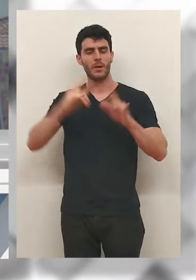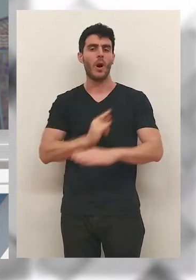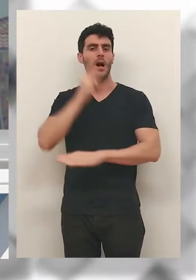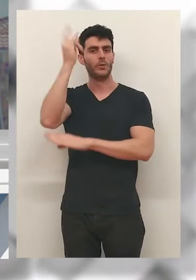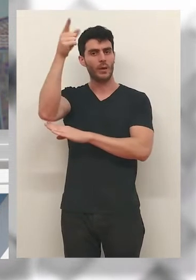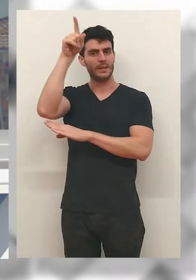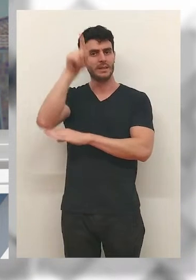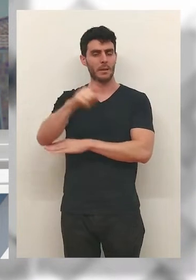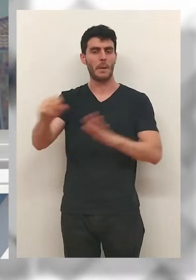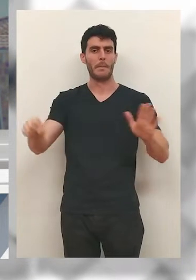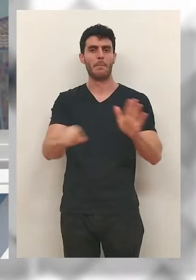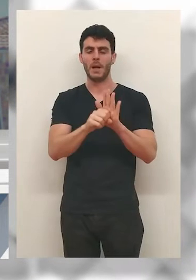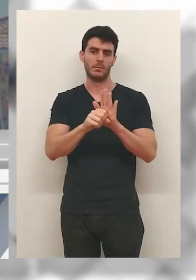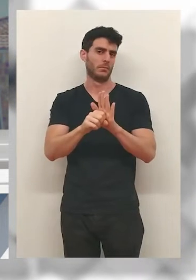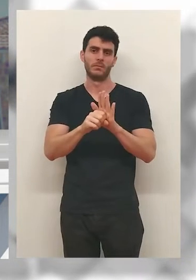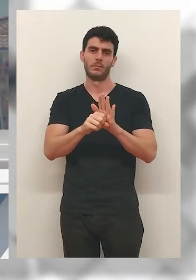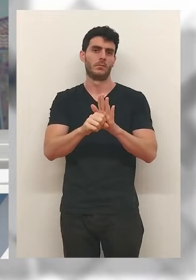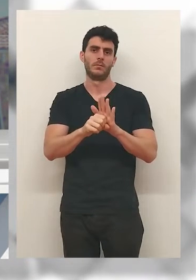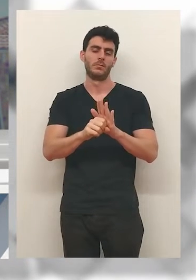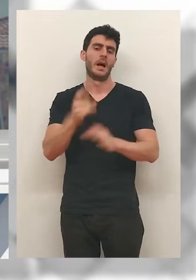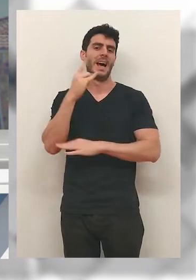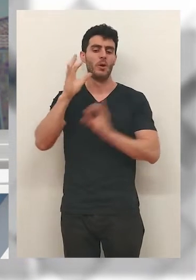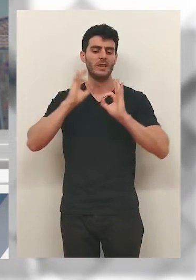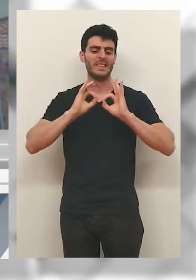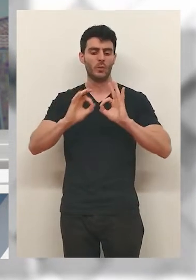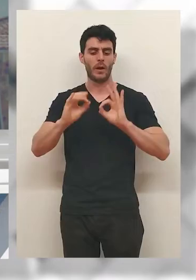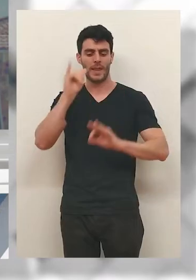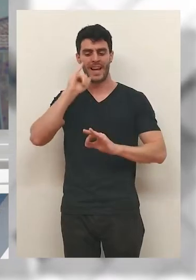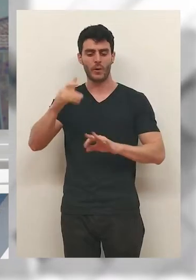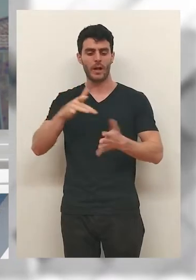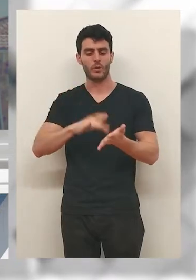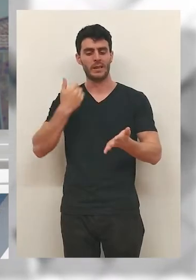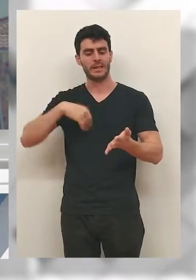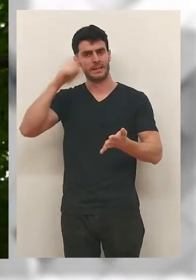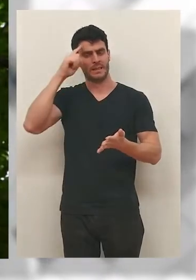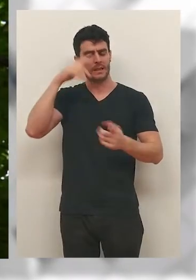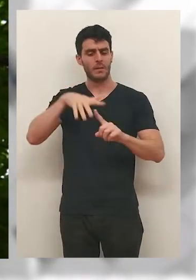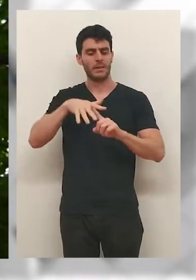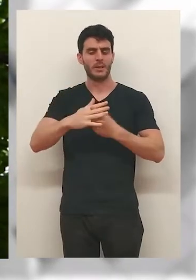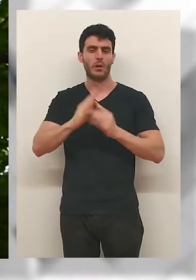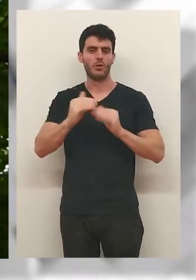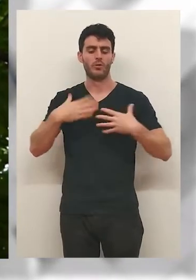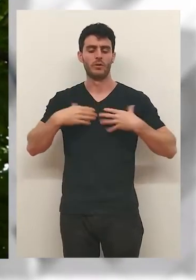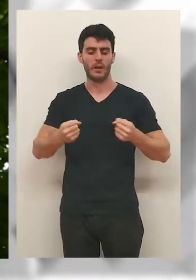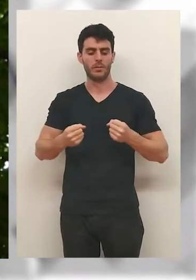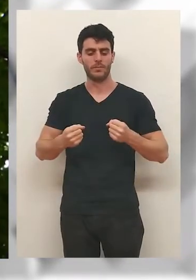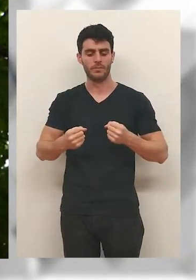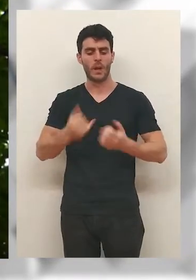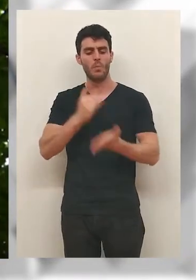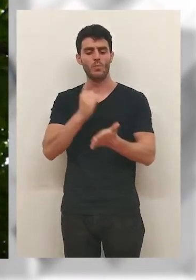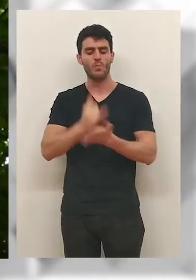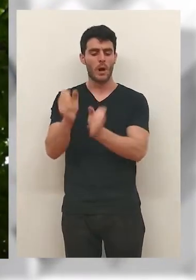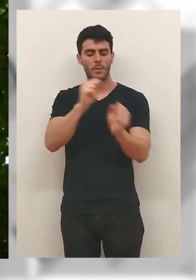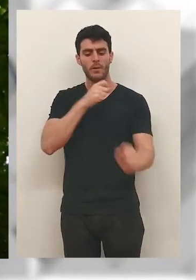de antigüedad, alcanza los 10 metros de altura y está catalogado como Árbol Singular de La Rioja. Y una vez detectado su delicado estado de salud, se ha